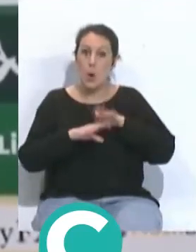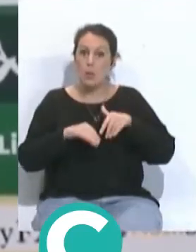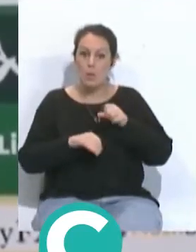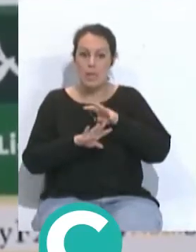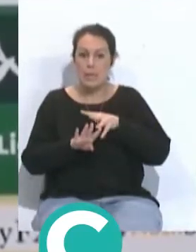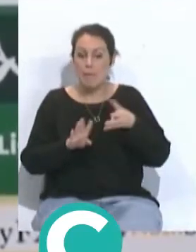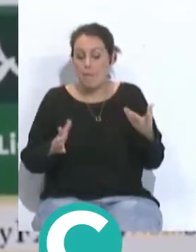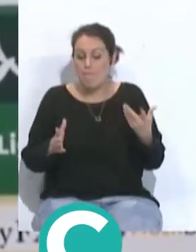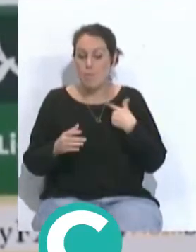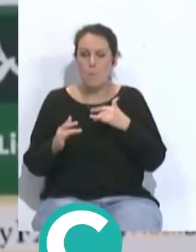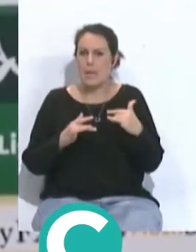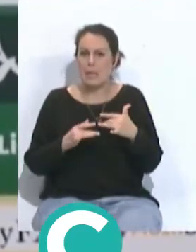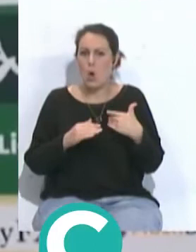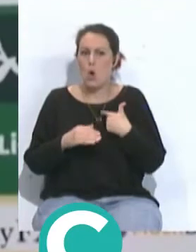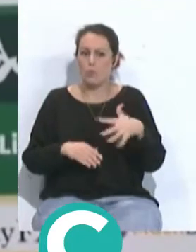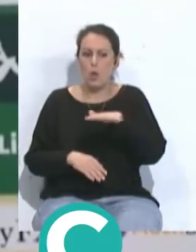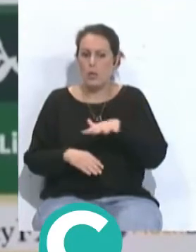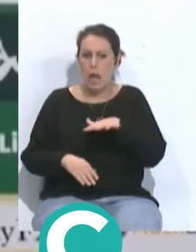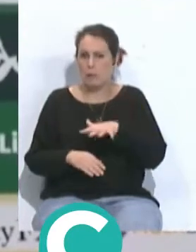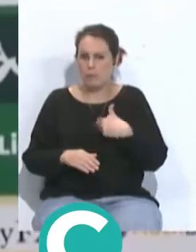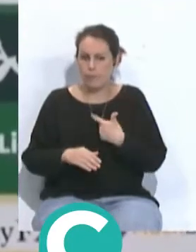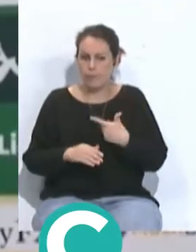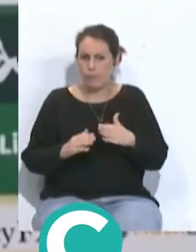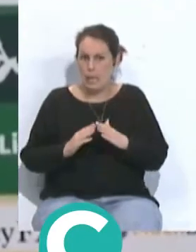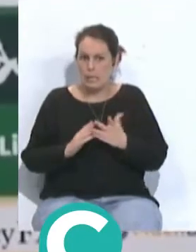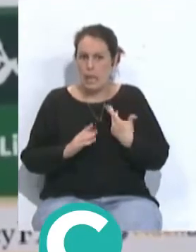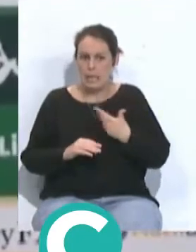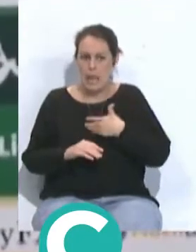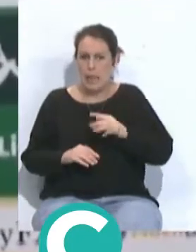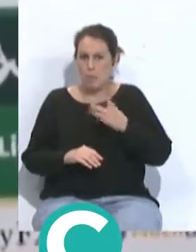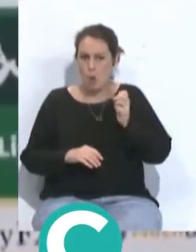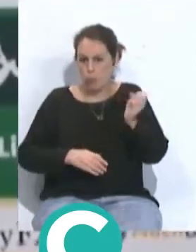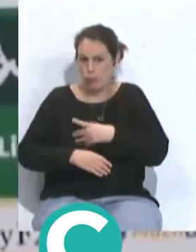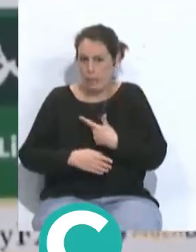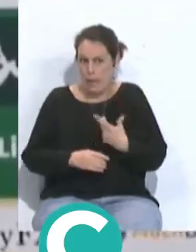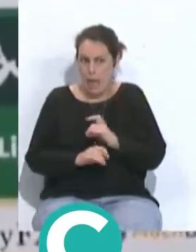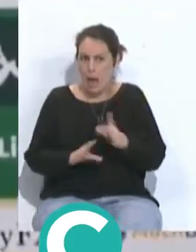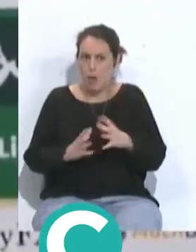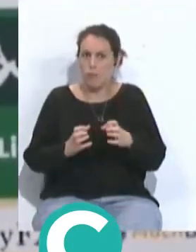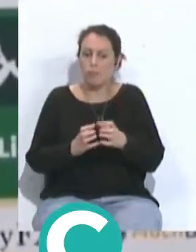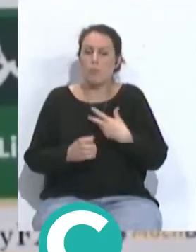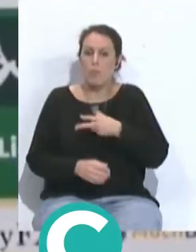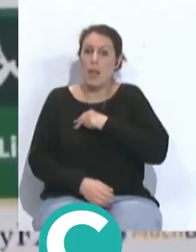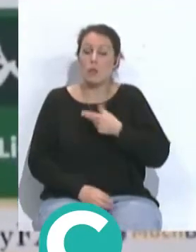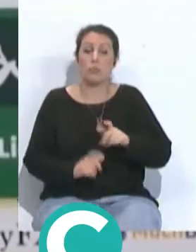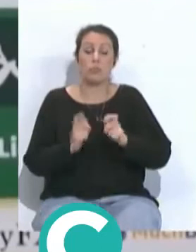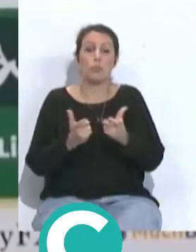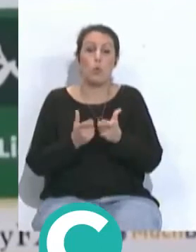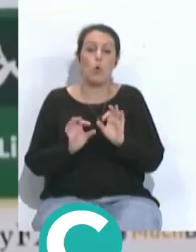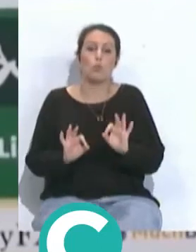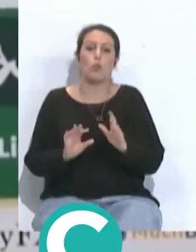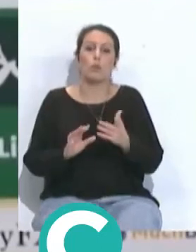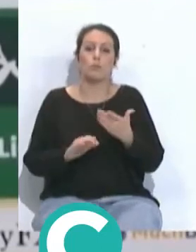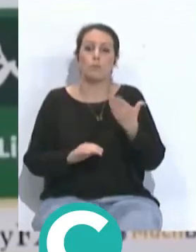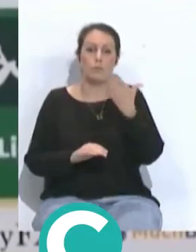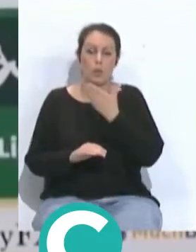posiciones y va a jugar un partido en su casa a muerte por quedarse con los 3 puntos bueno pero pienso que ha sido un gran mérito del plantel justamente el